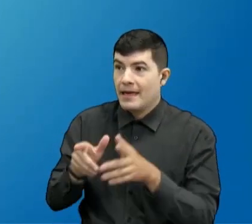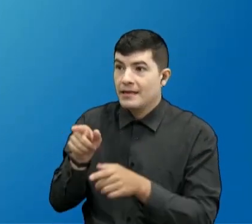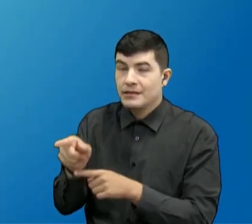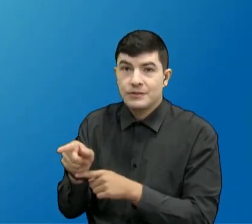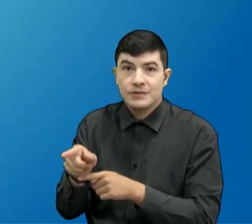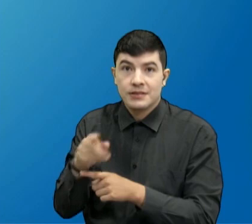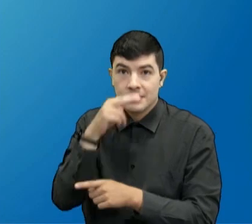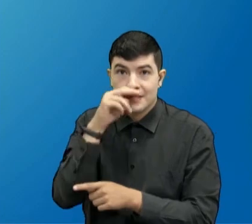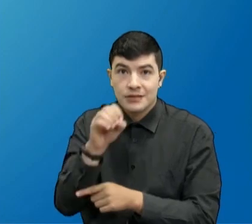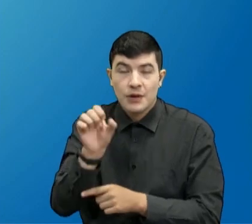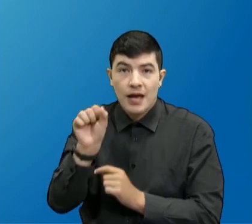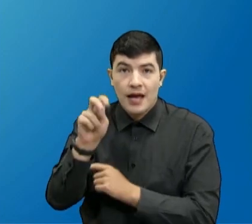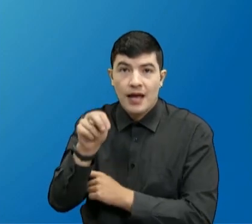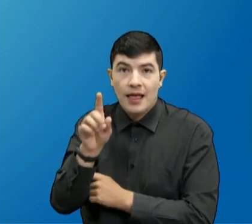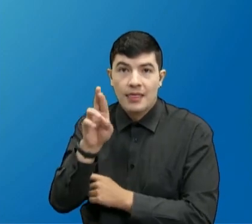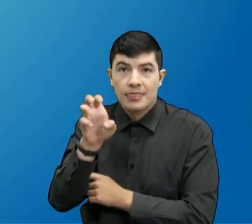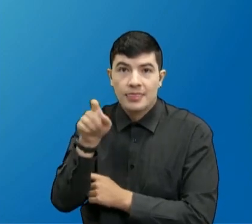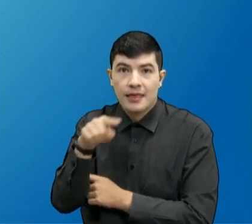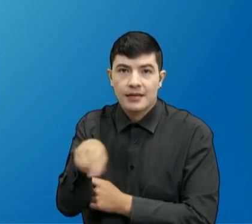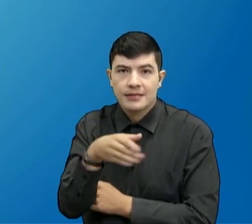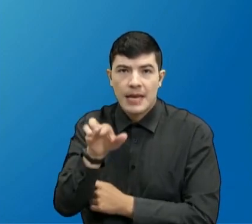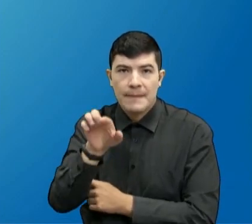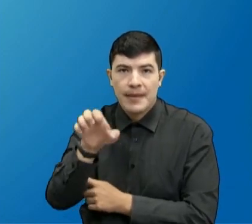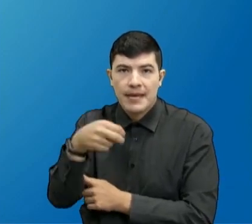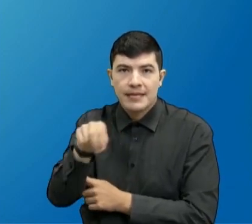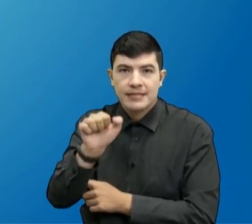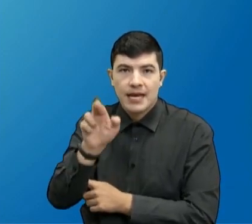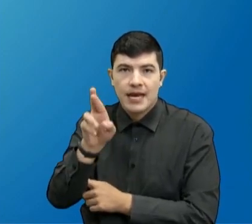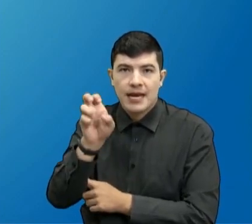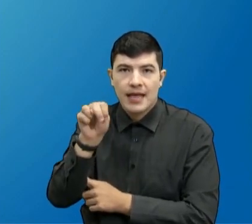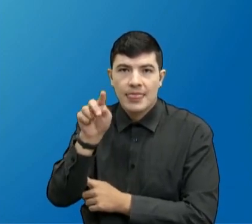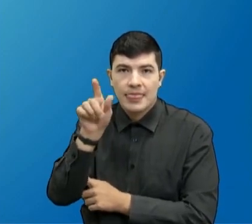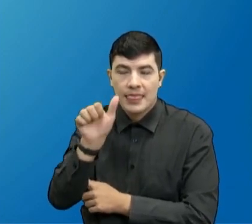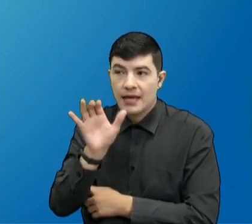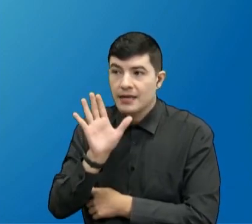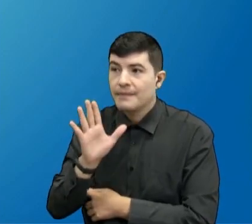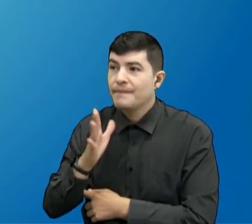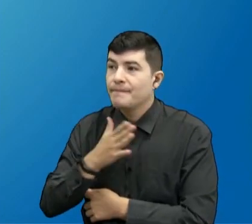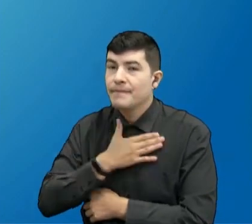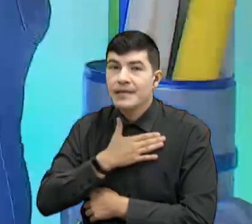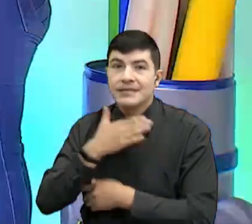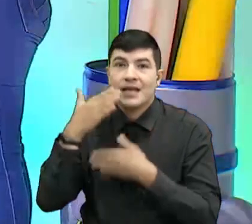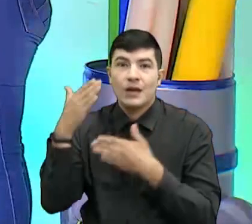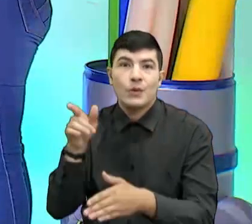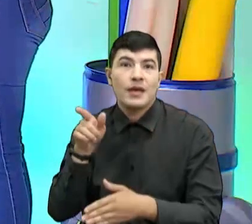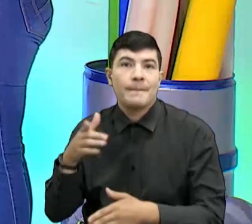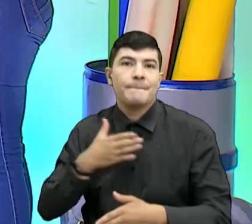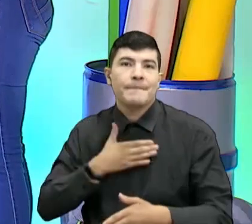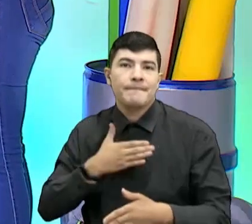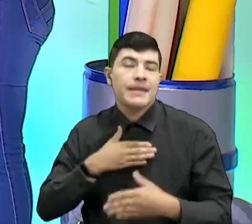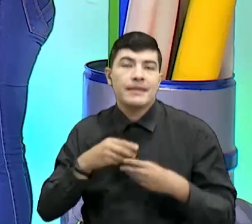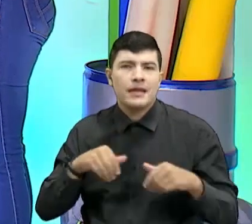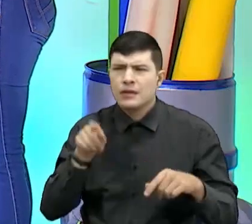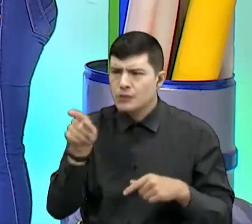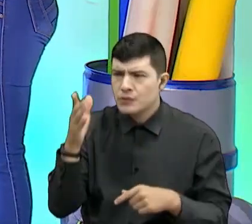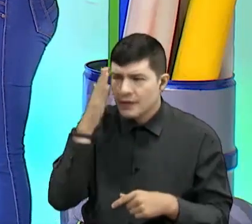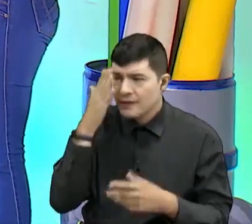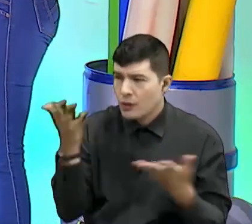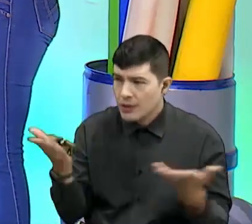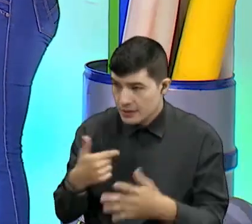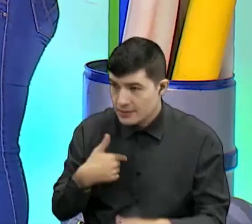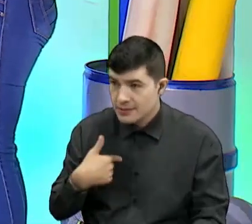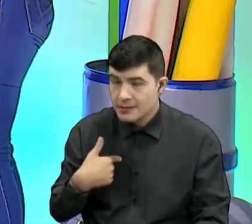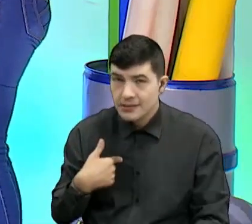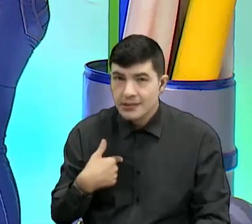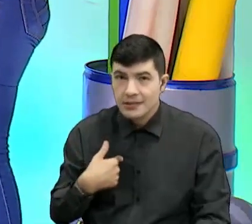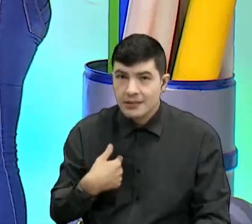Meñaranda, que nos está saludando desde mi tierra. ¿Usted sabe dónde soy yo? ¿Desde su tierra? Sí. carachas, compró alguna tierrita por